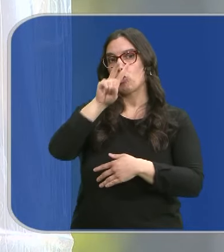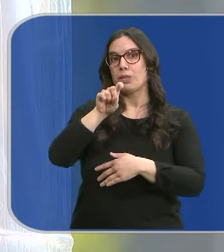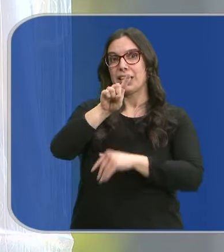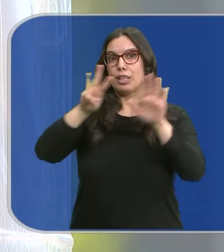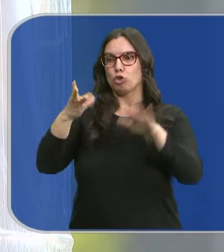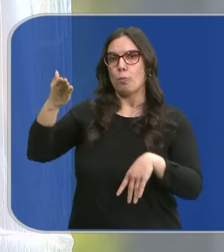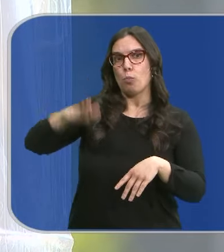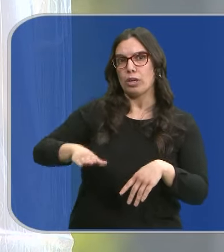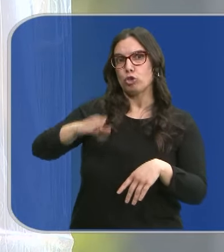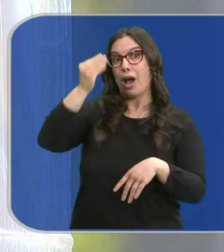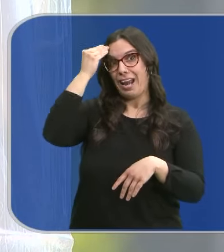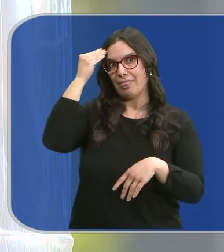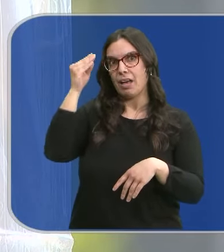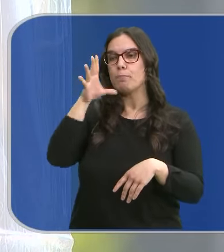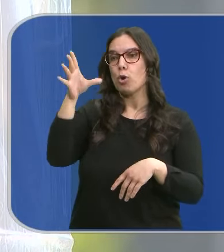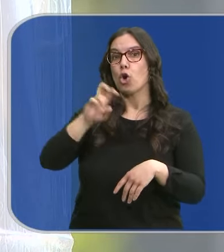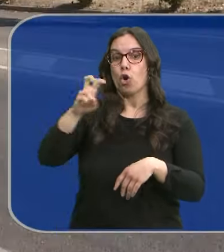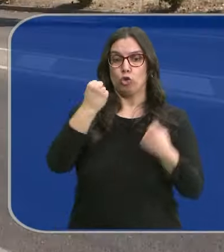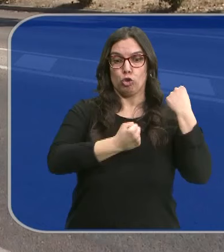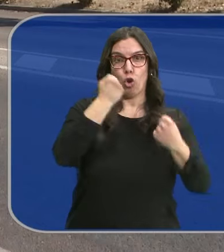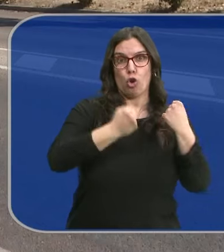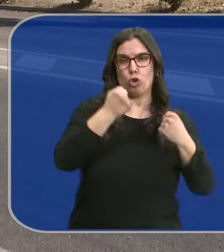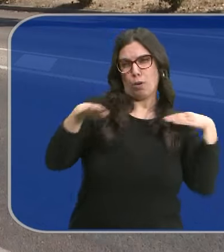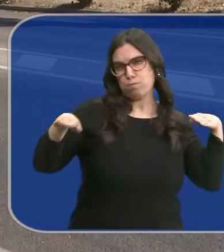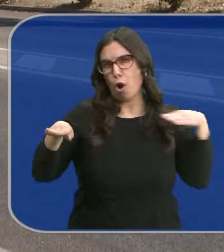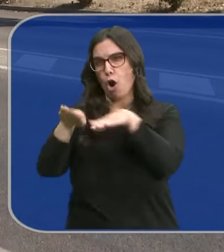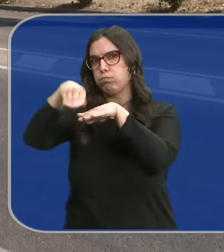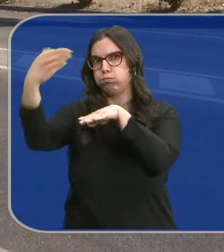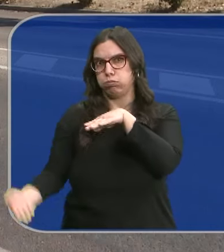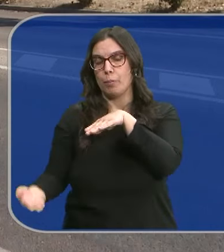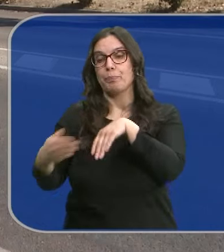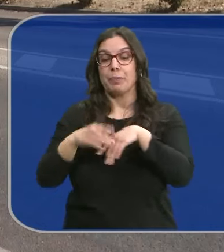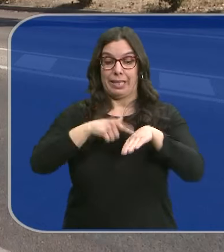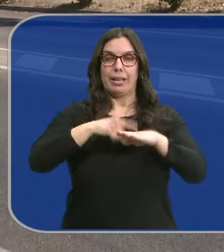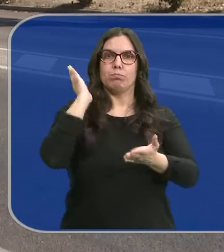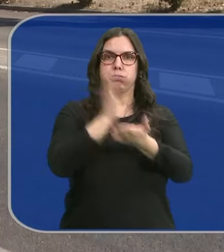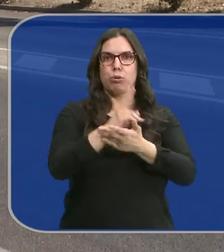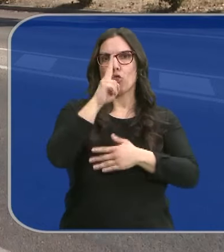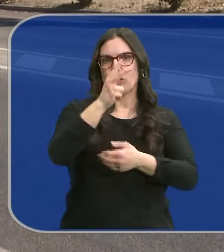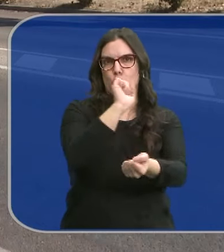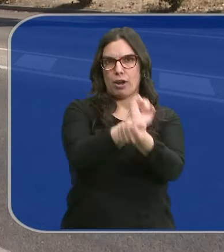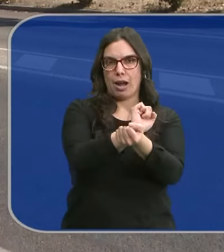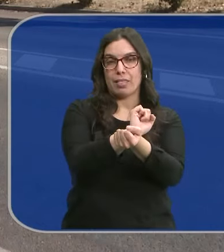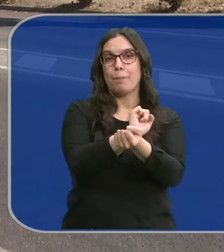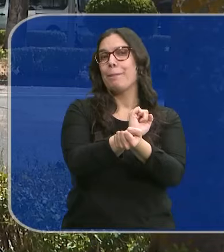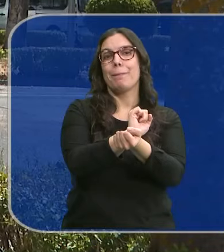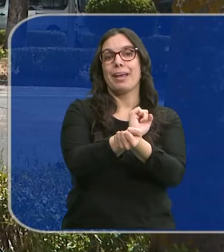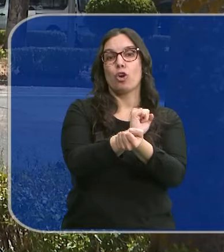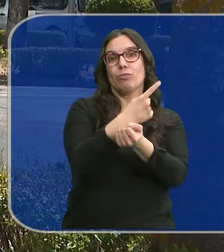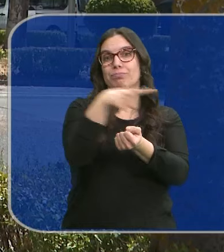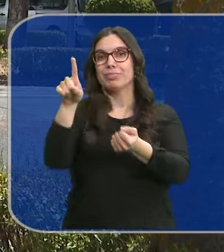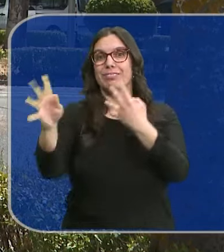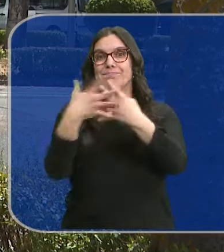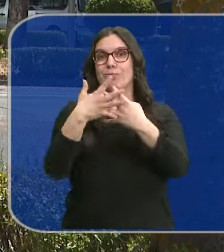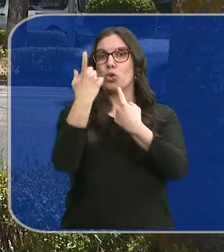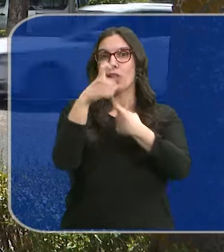después de que su vehículo fuera arrollado por un conductor kamikaze. El conductor fue condenado a dos años de cárcel eximiéndole de entrar